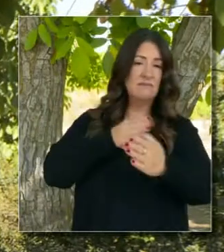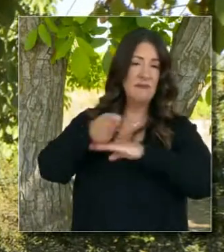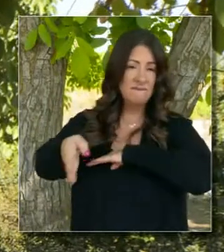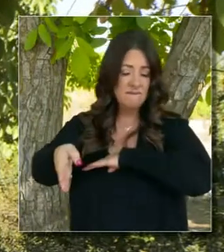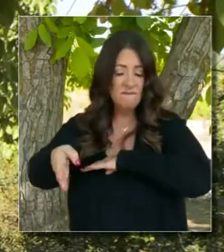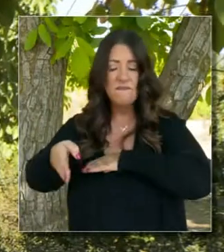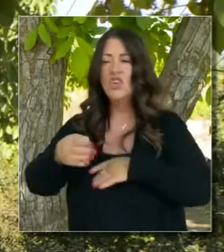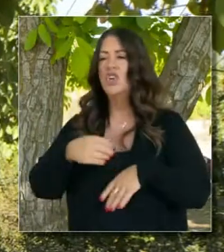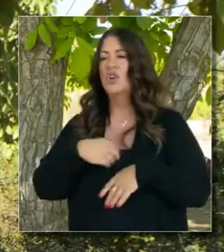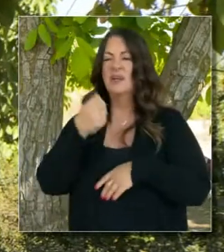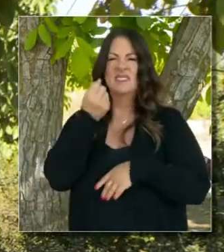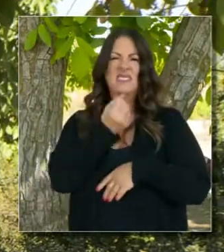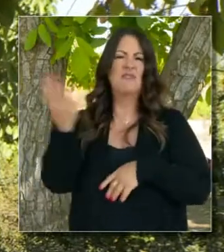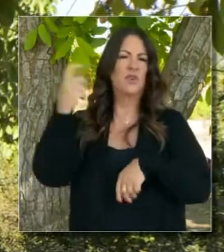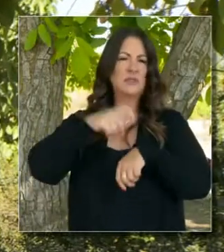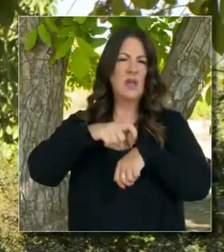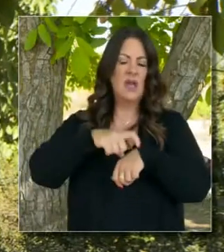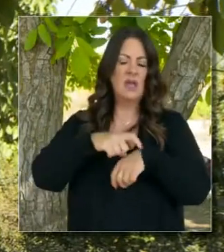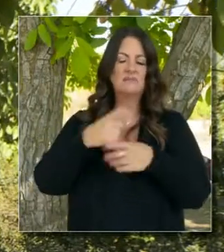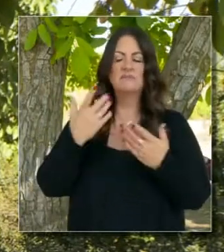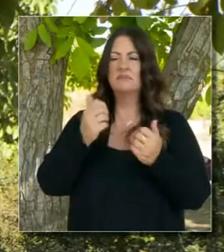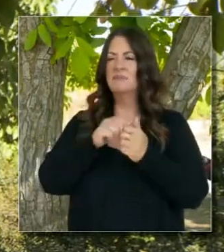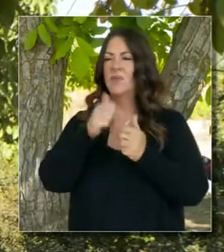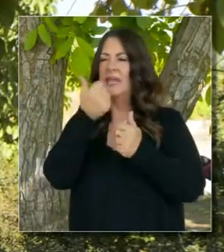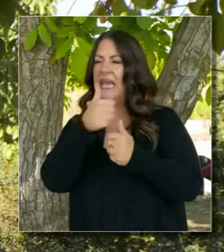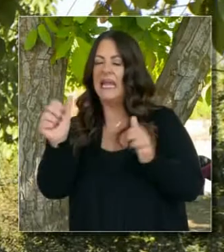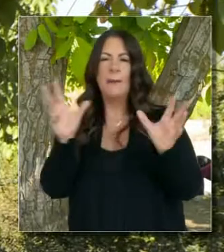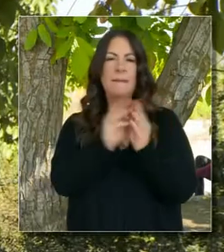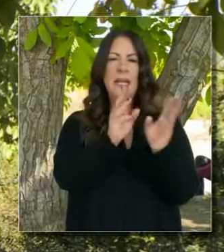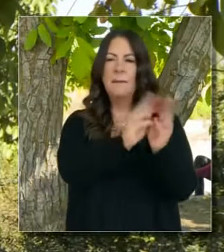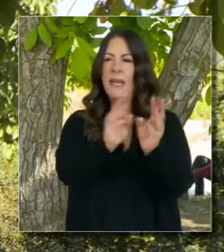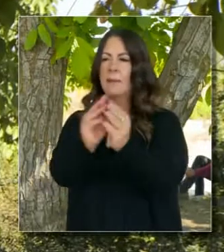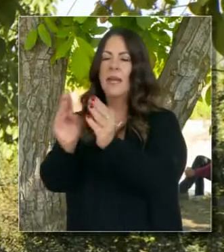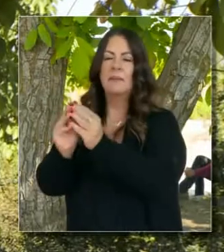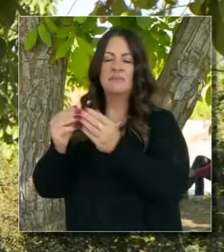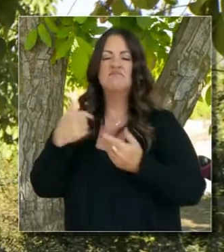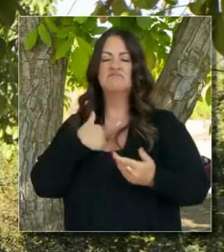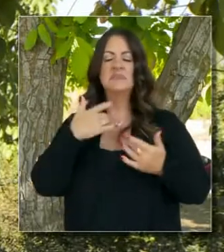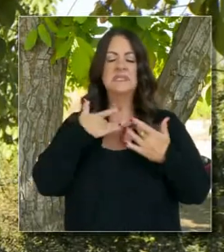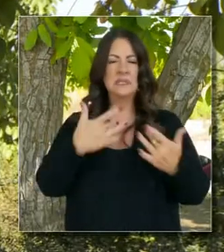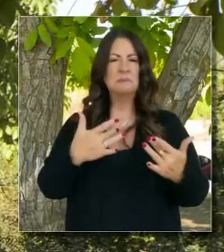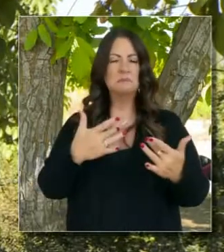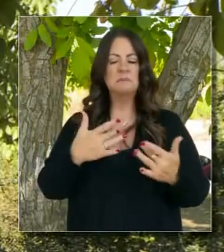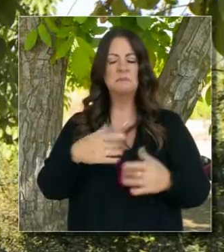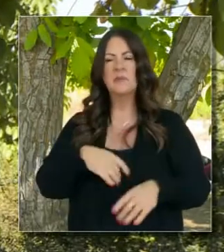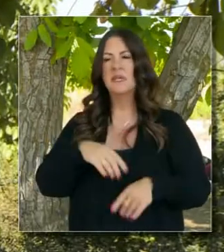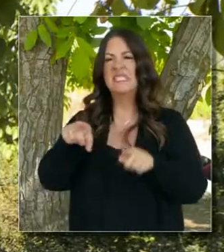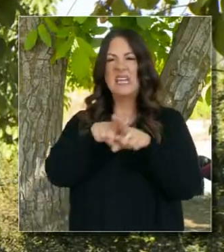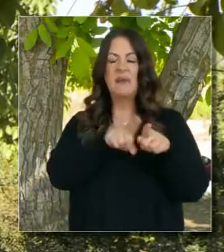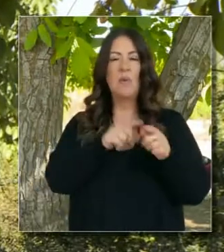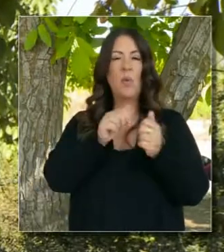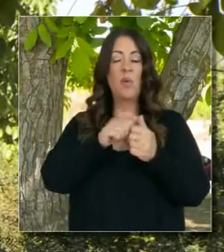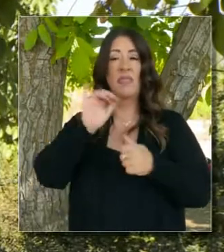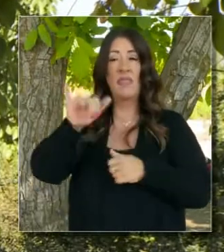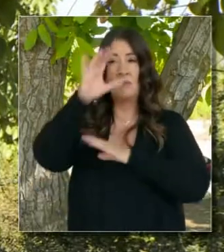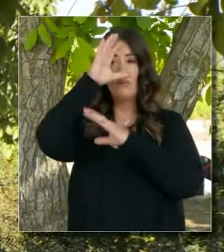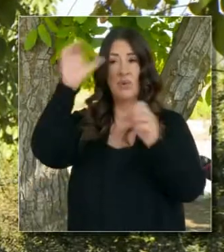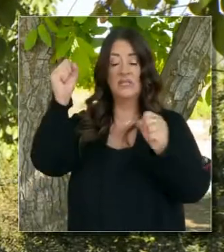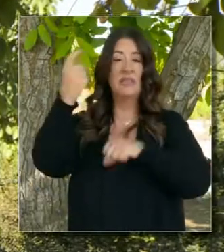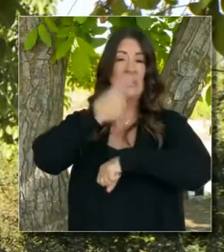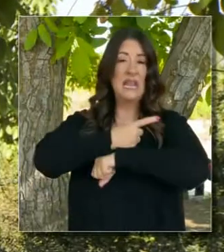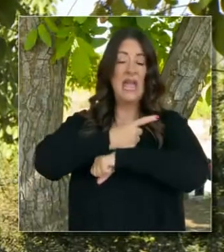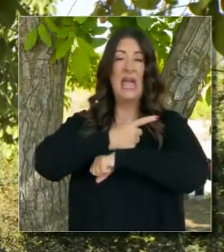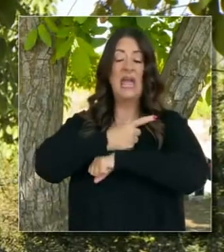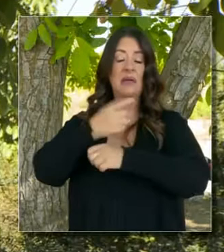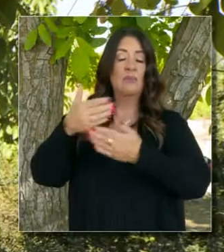Aquí, obviamente, tomando en serio los protocolos, anticipando la reunión con el presidente, también tomé la prueba. De hecho, una hora